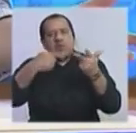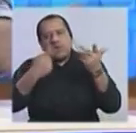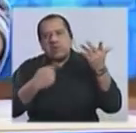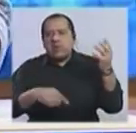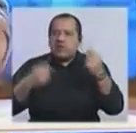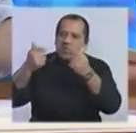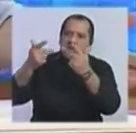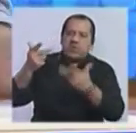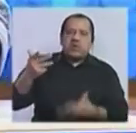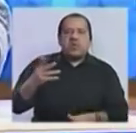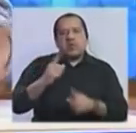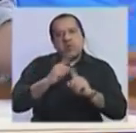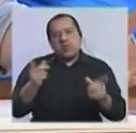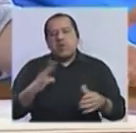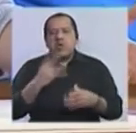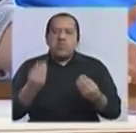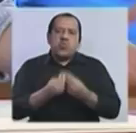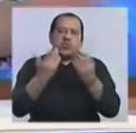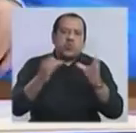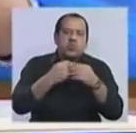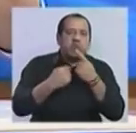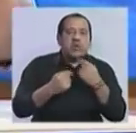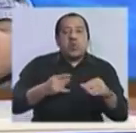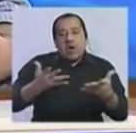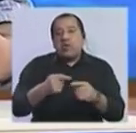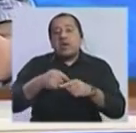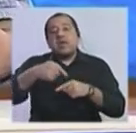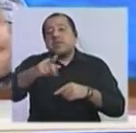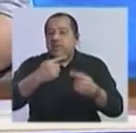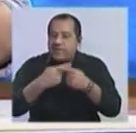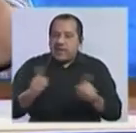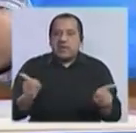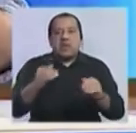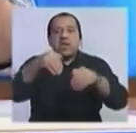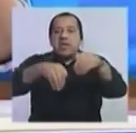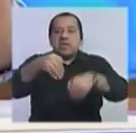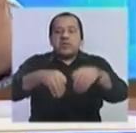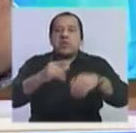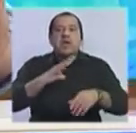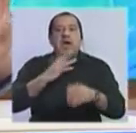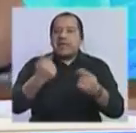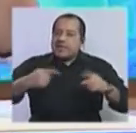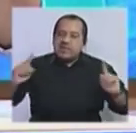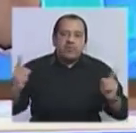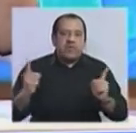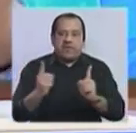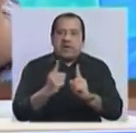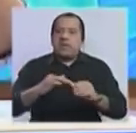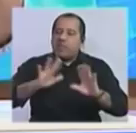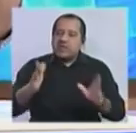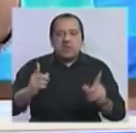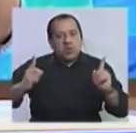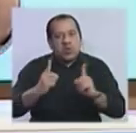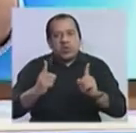elección nacional implica muchos partidos y muchos sectores. Ahora hay una cosa que hay que limpiar, que hay que simplificar. Estamos hablando,